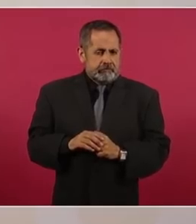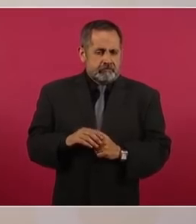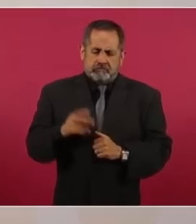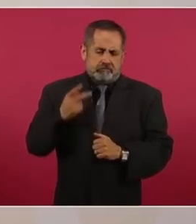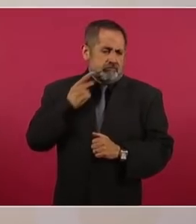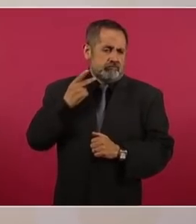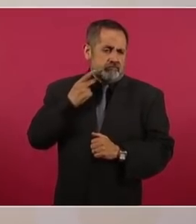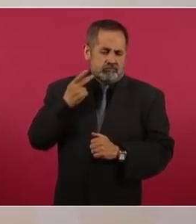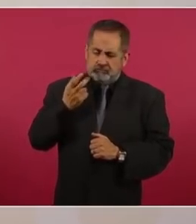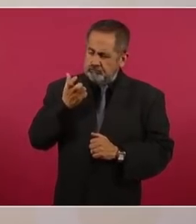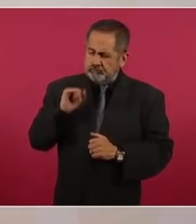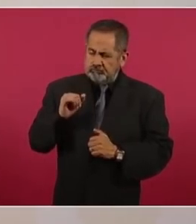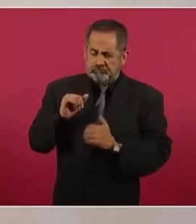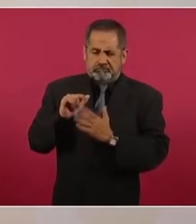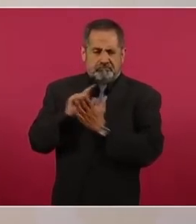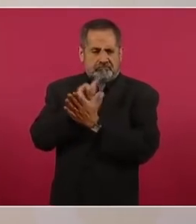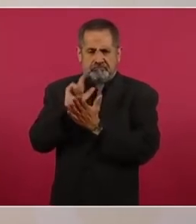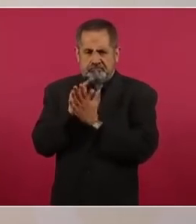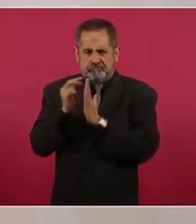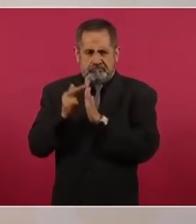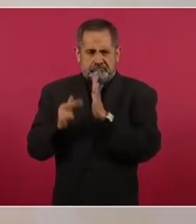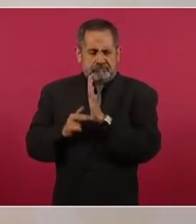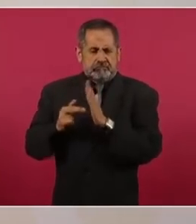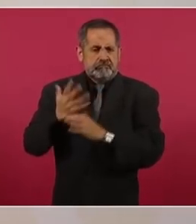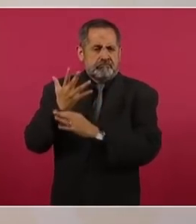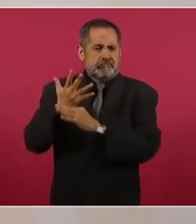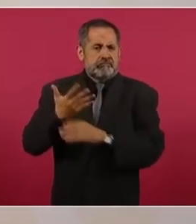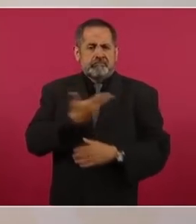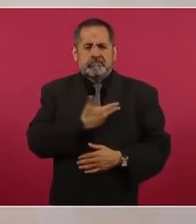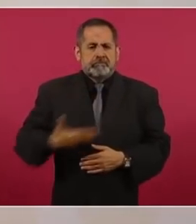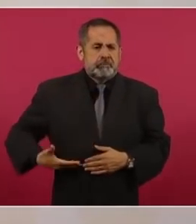en una frase el presidente Juárez.